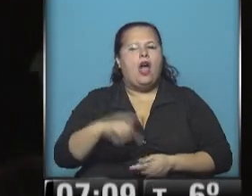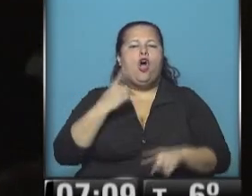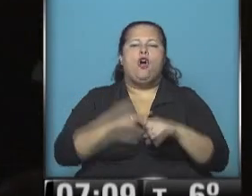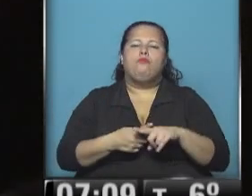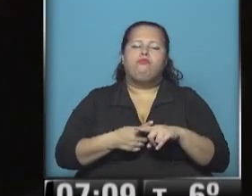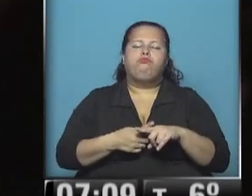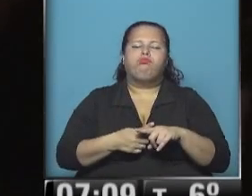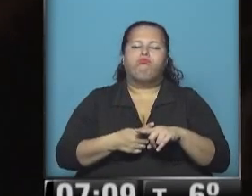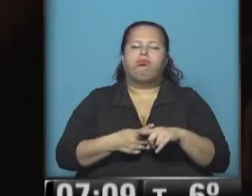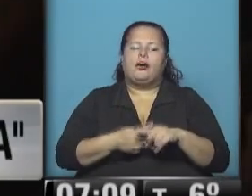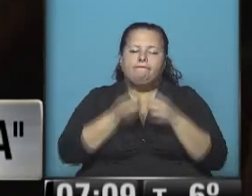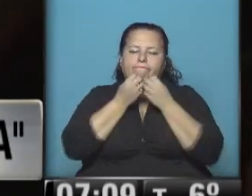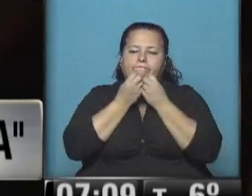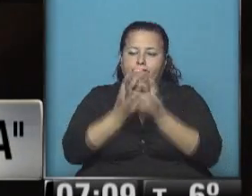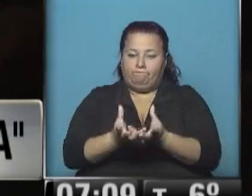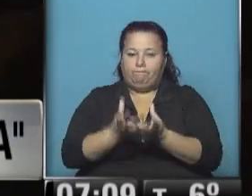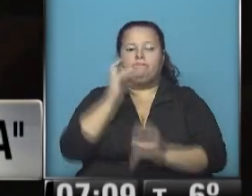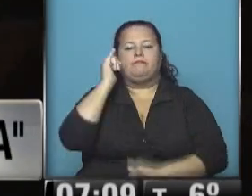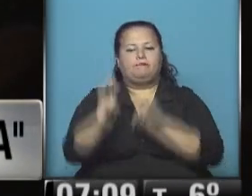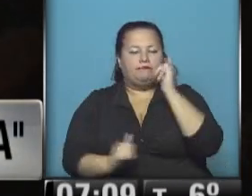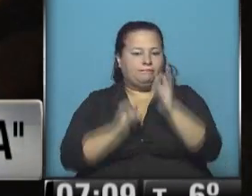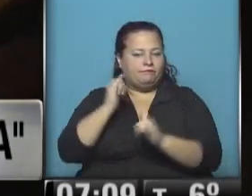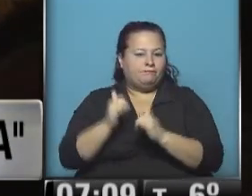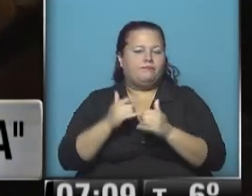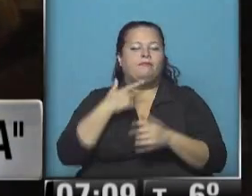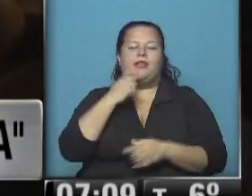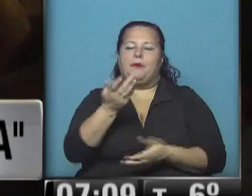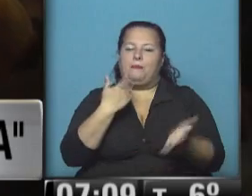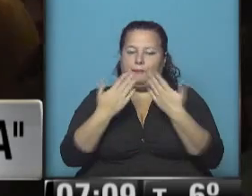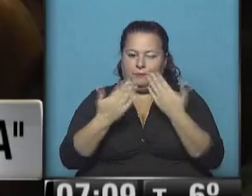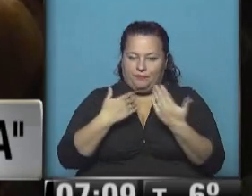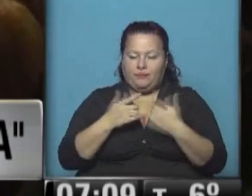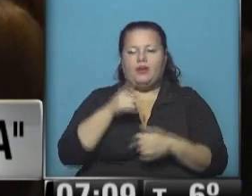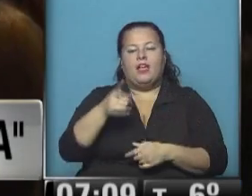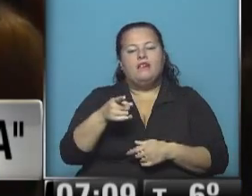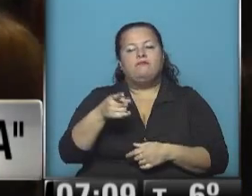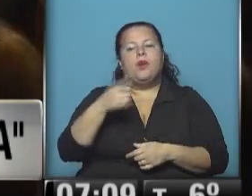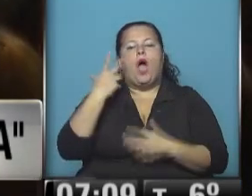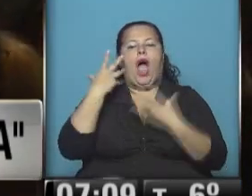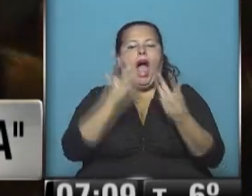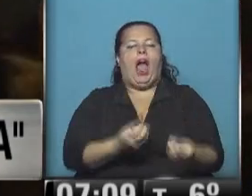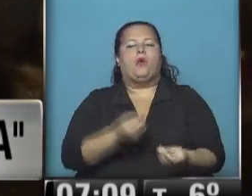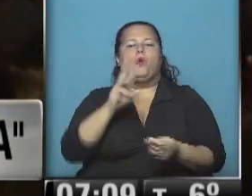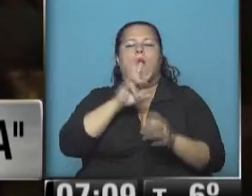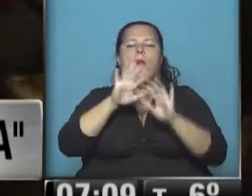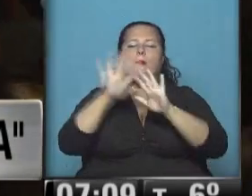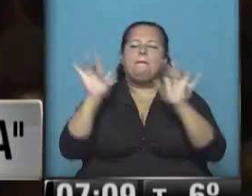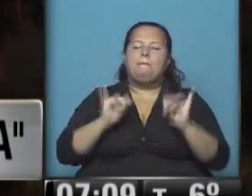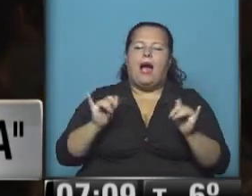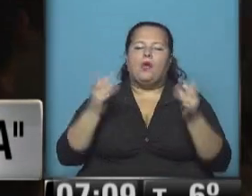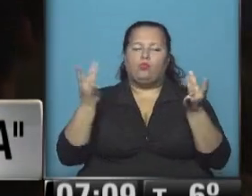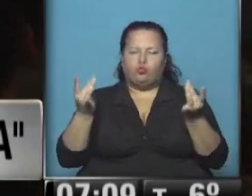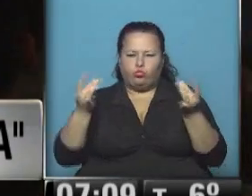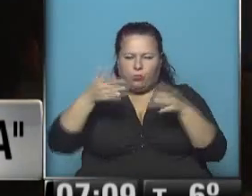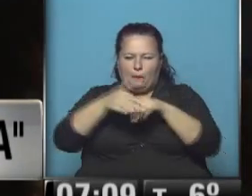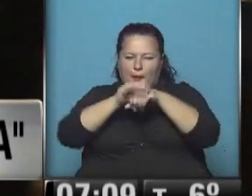lo que confesó, explicó a través de una entrevista, él recibió la ayuda de una armonizadora budista